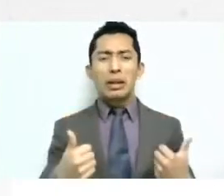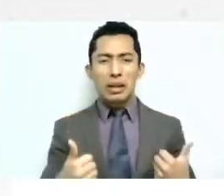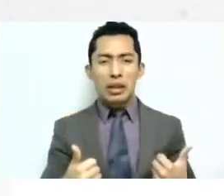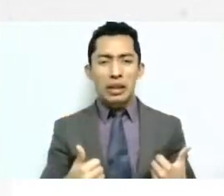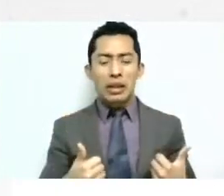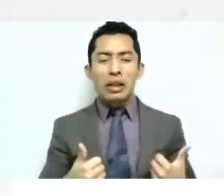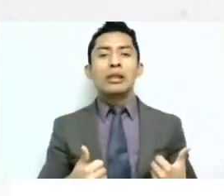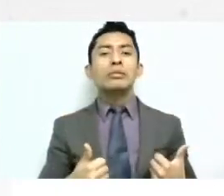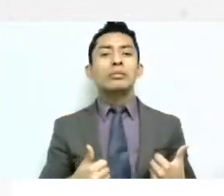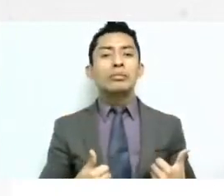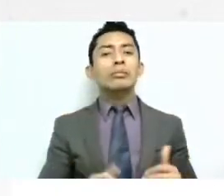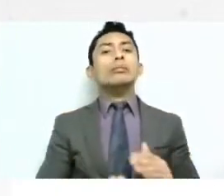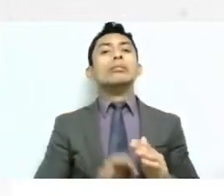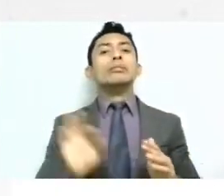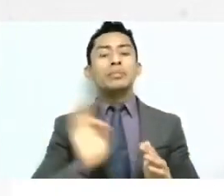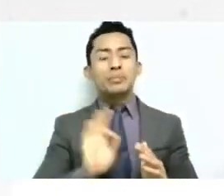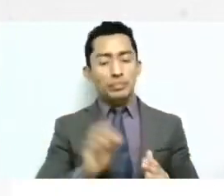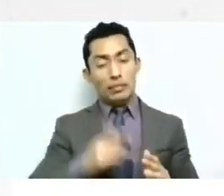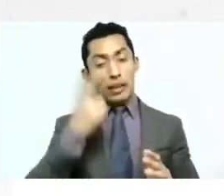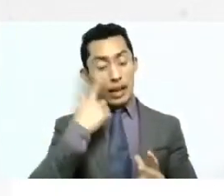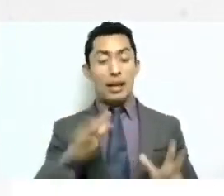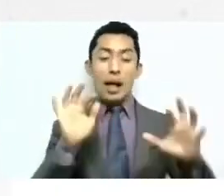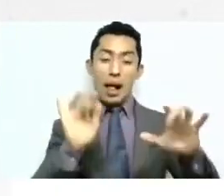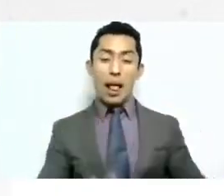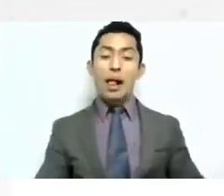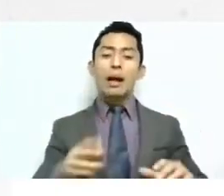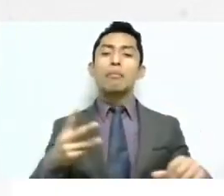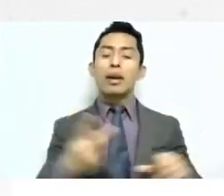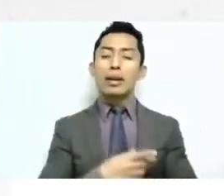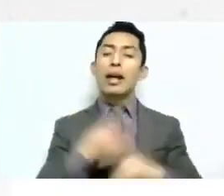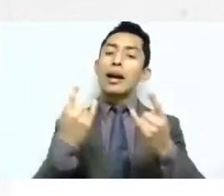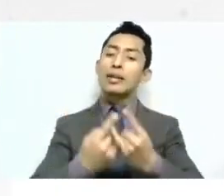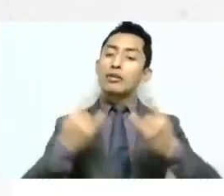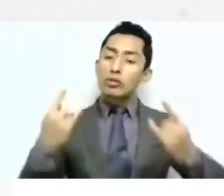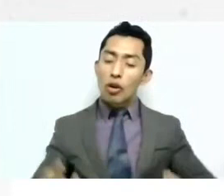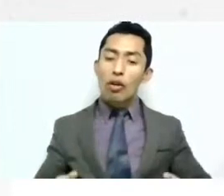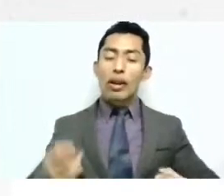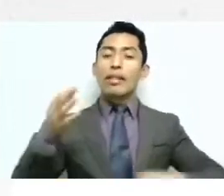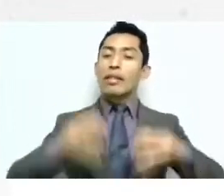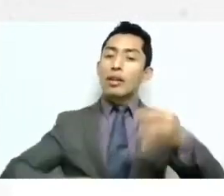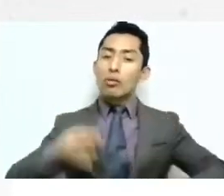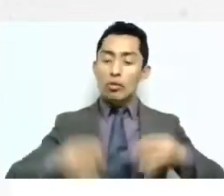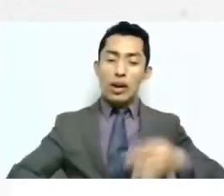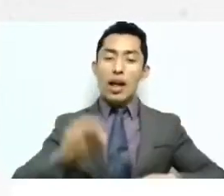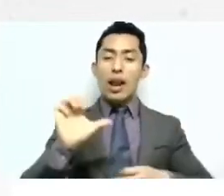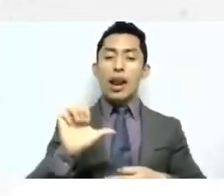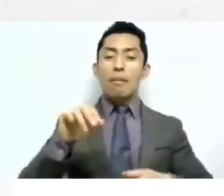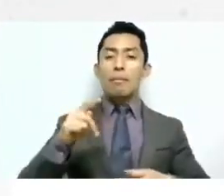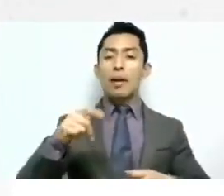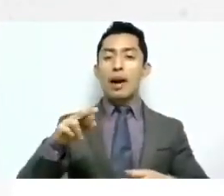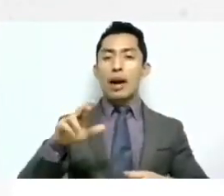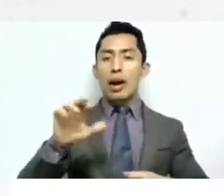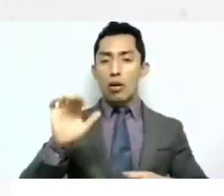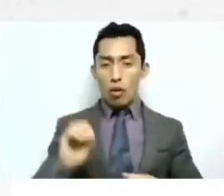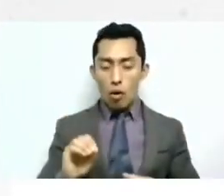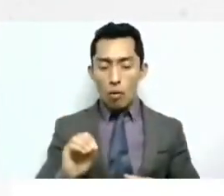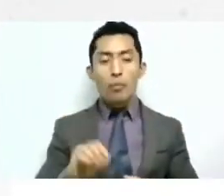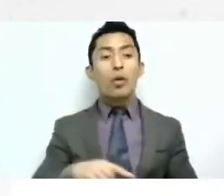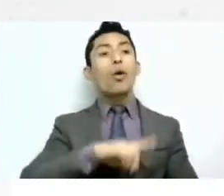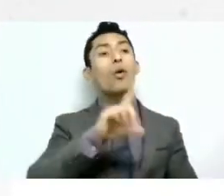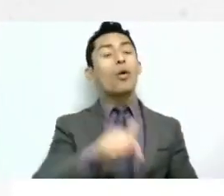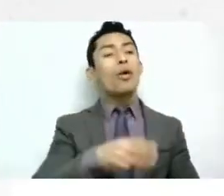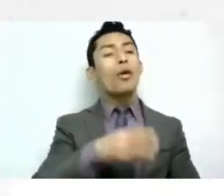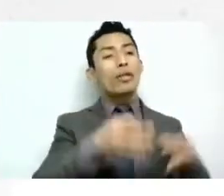empiezan un poco con esta historia procesal de tribunales de amparo que van vienen de tribunales de